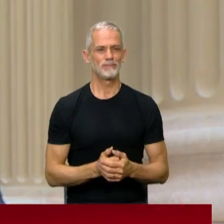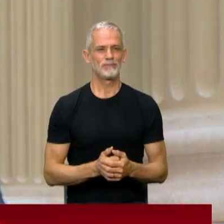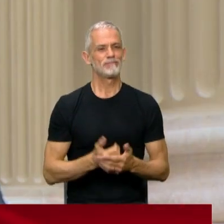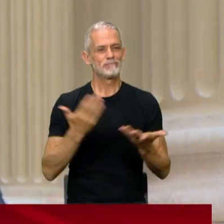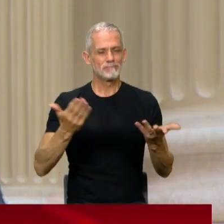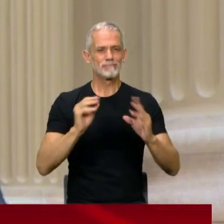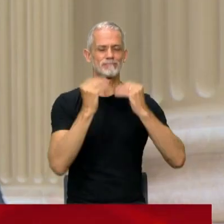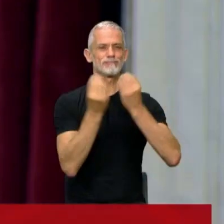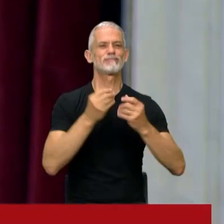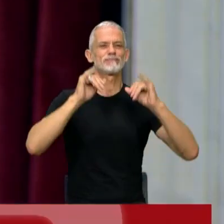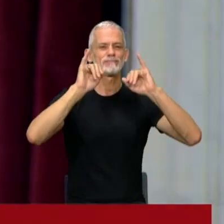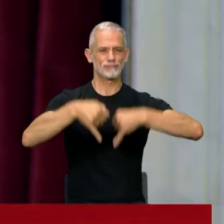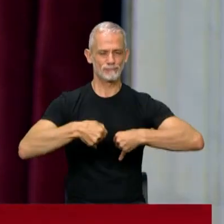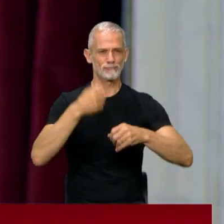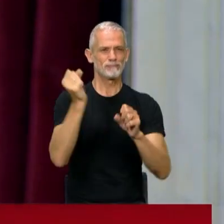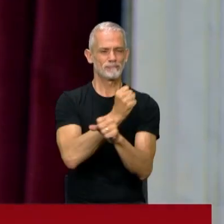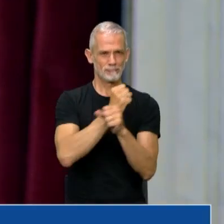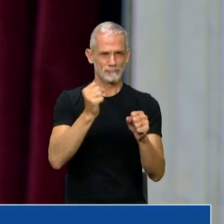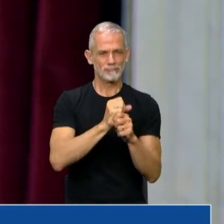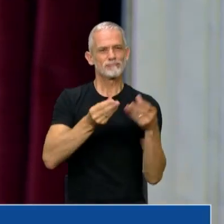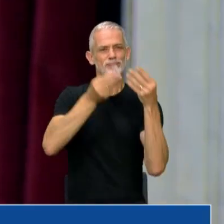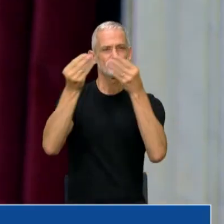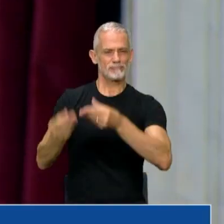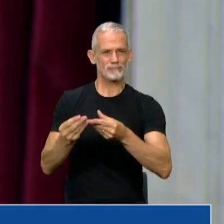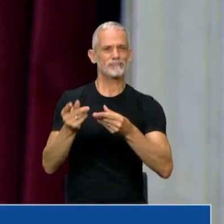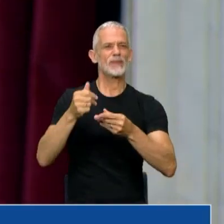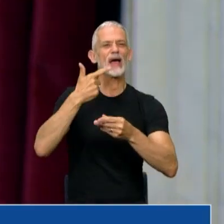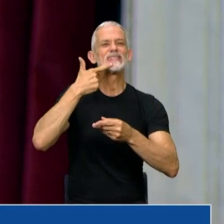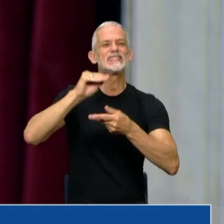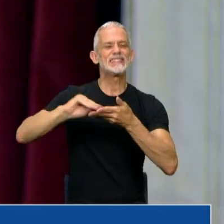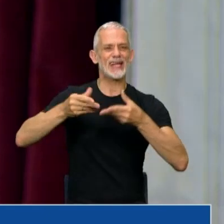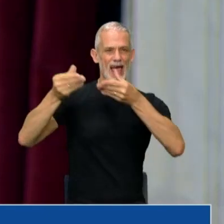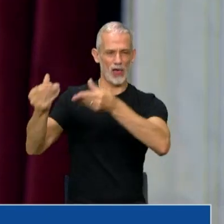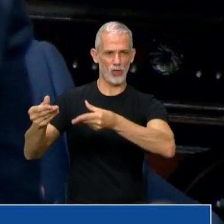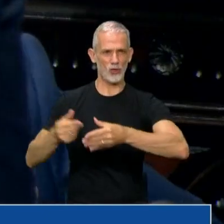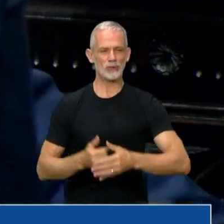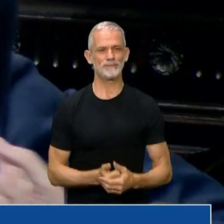Resulta afirmativa, se comunicará al Honorable Senado.